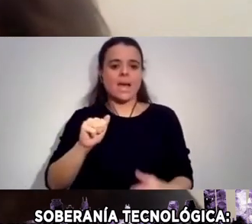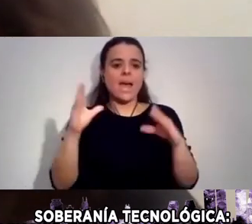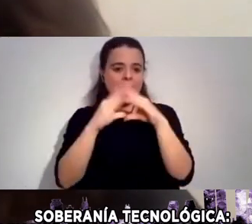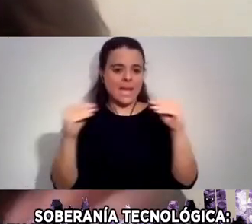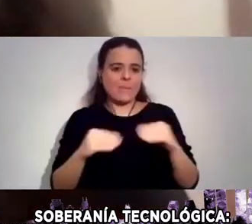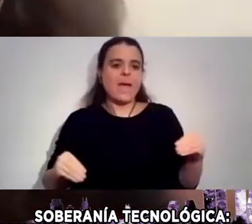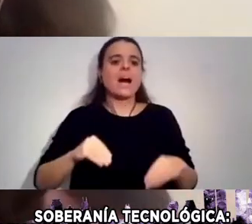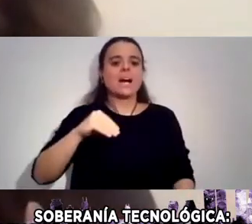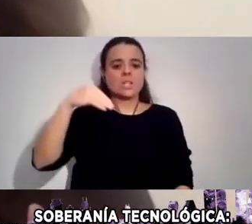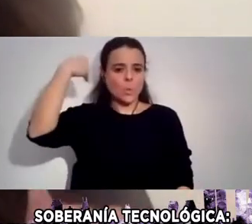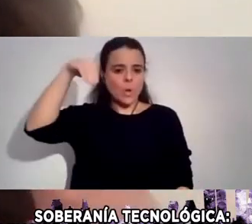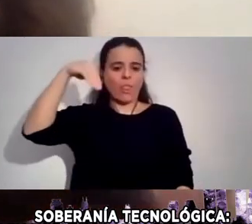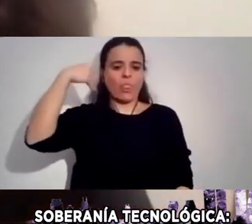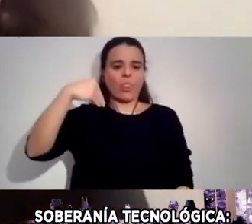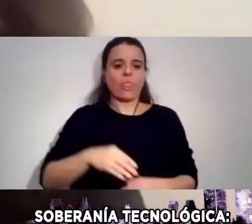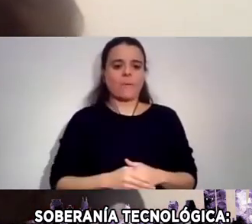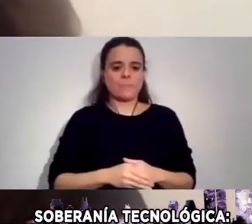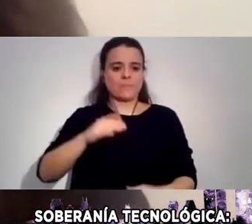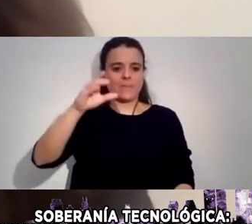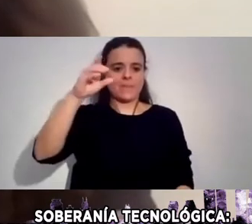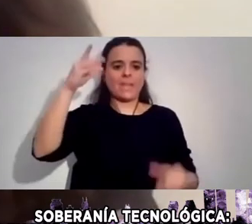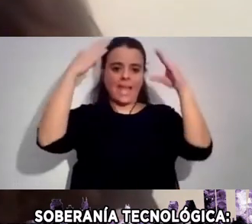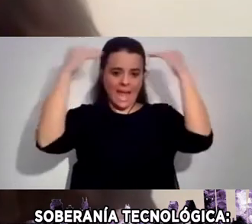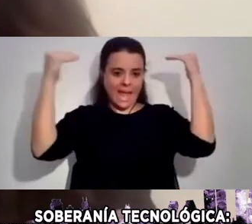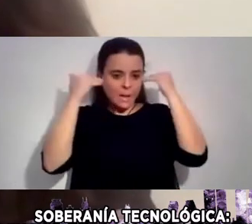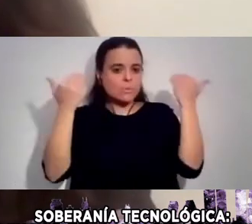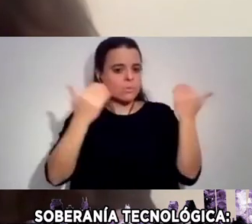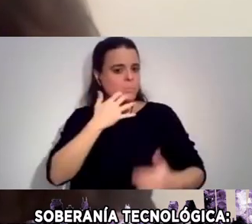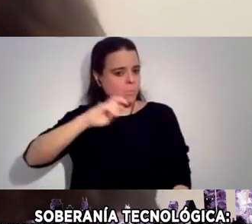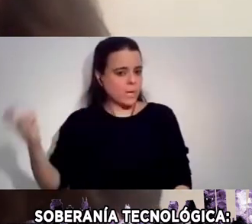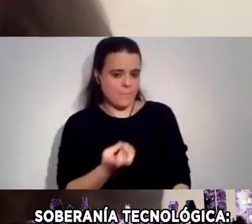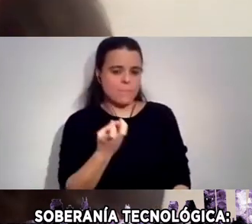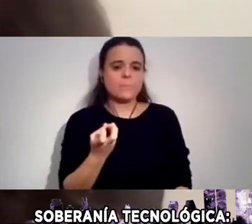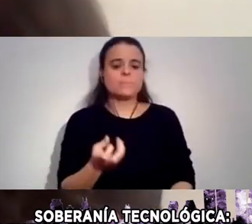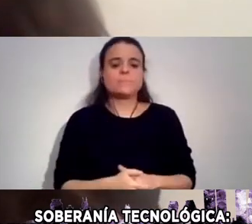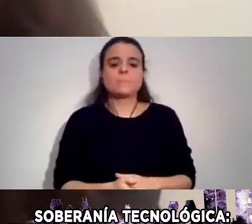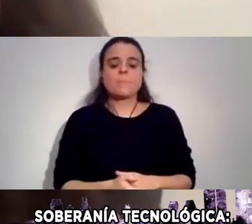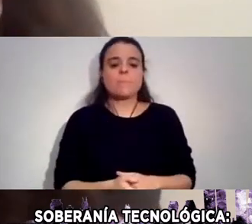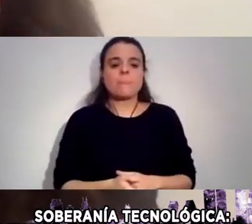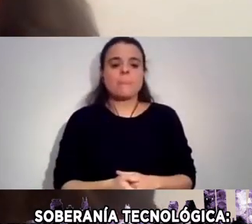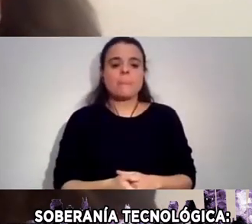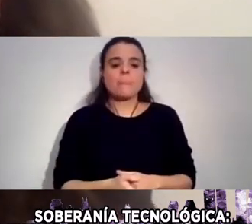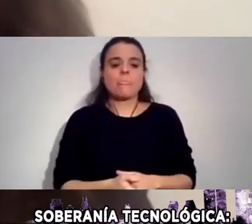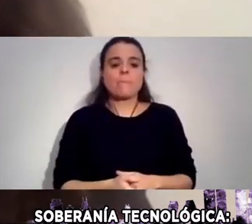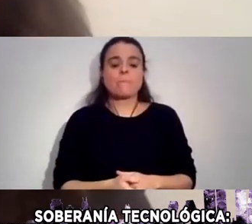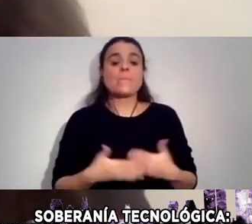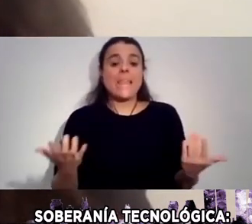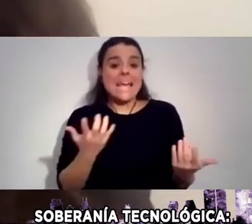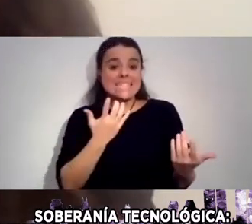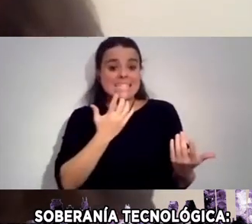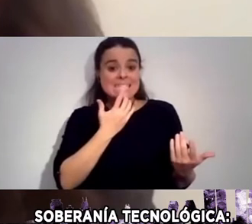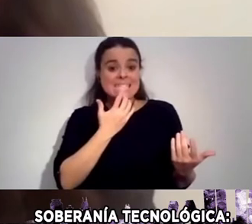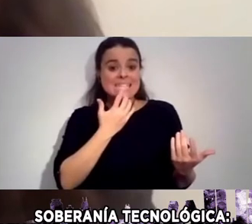Libertad de internet Libertad de internet Cuando Quien Estaba del otro lado Era